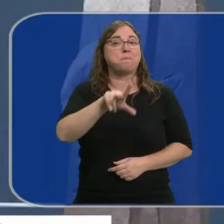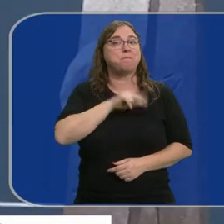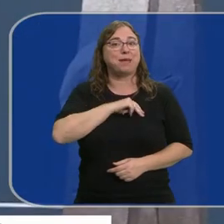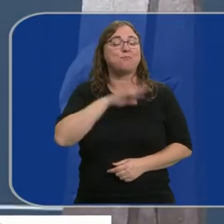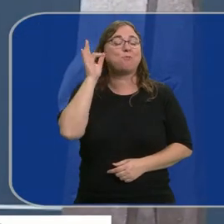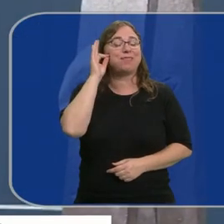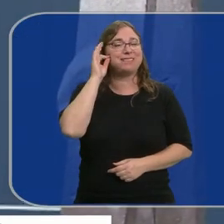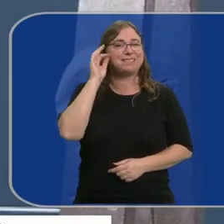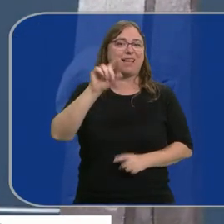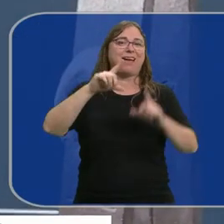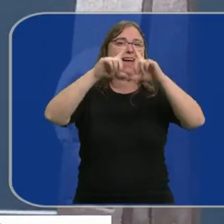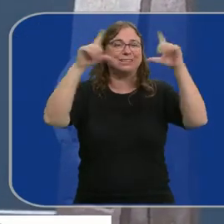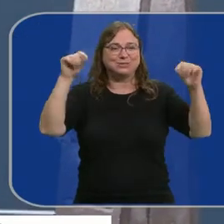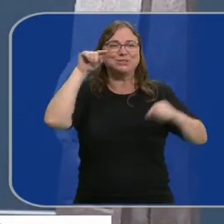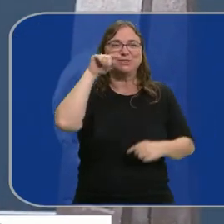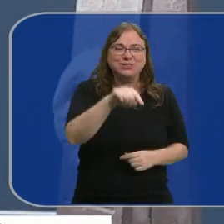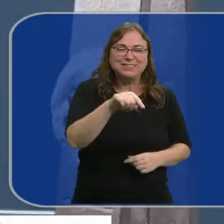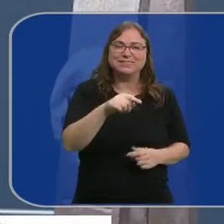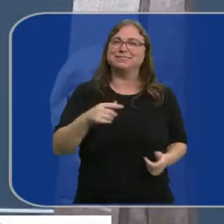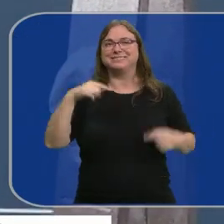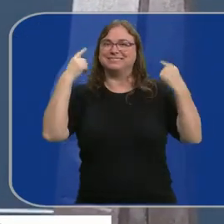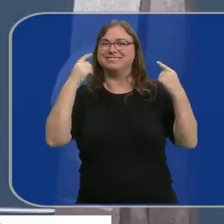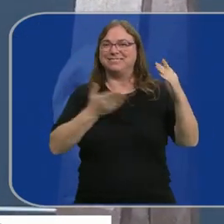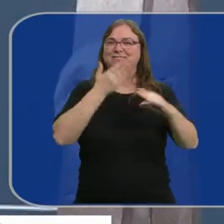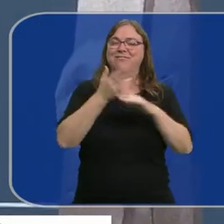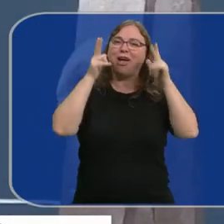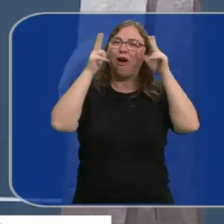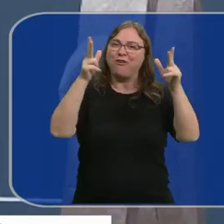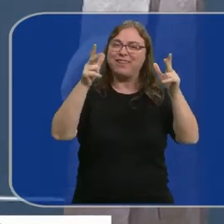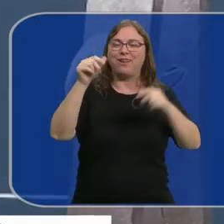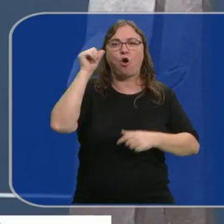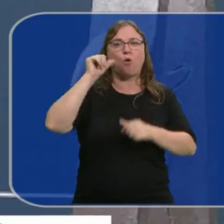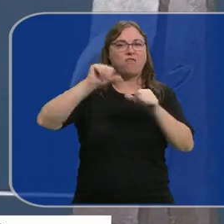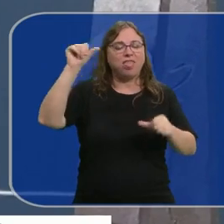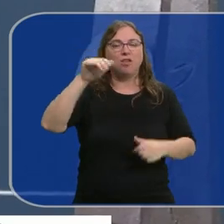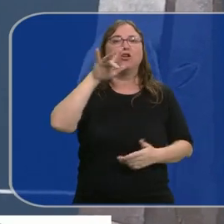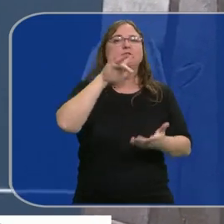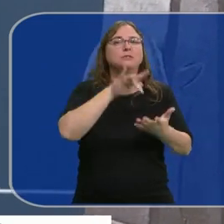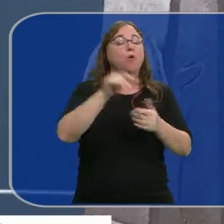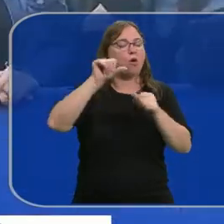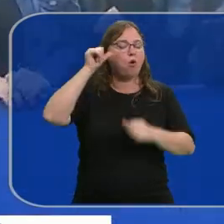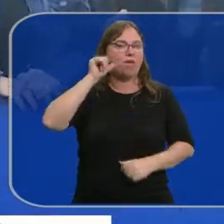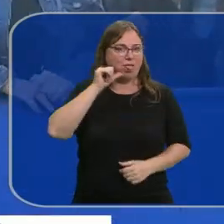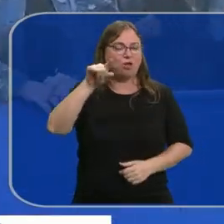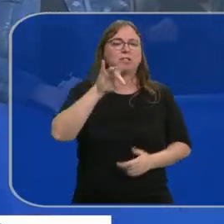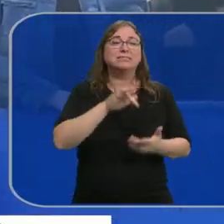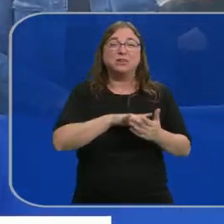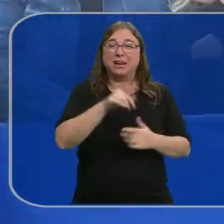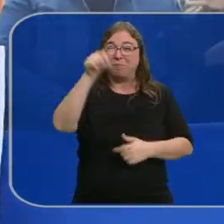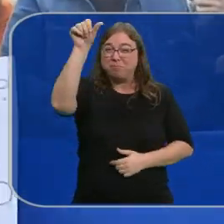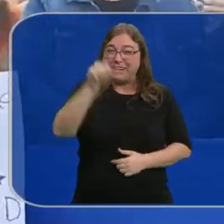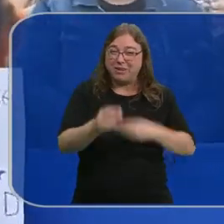Asturias se ha mostrado así esta mañana al llegar al Hotel de la Reconquista en Oviedo. La actriz ha protagonizado más de 75 películas.